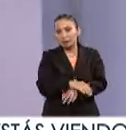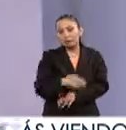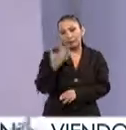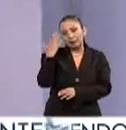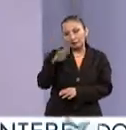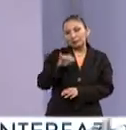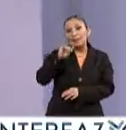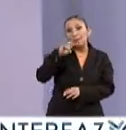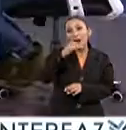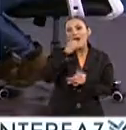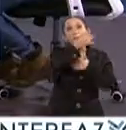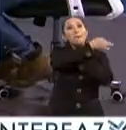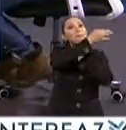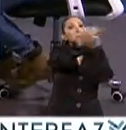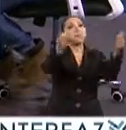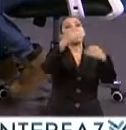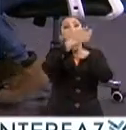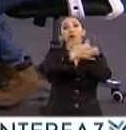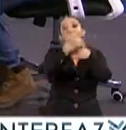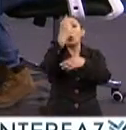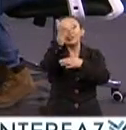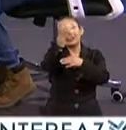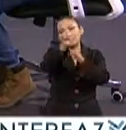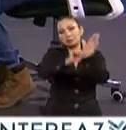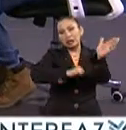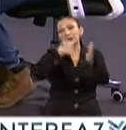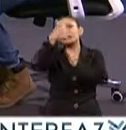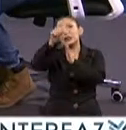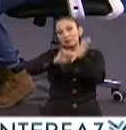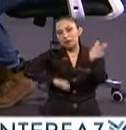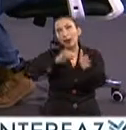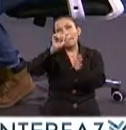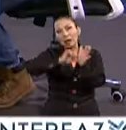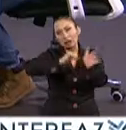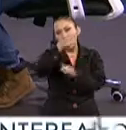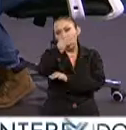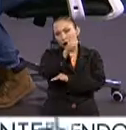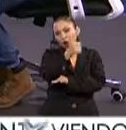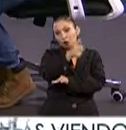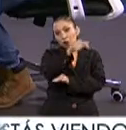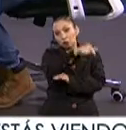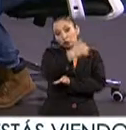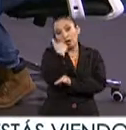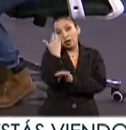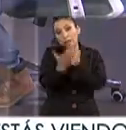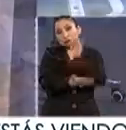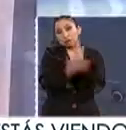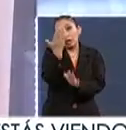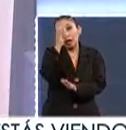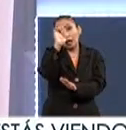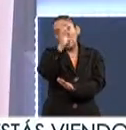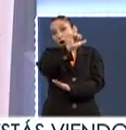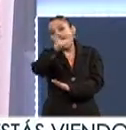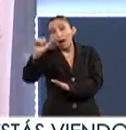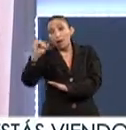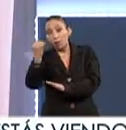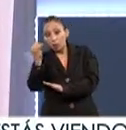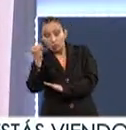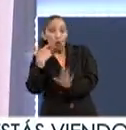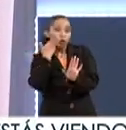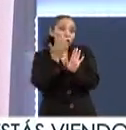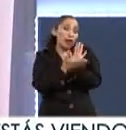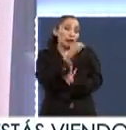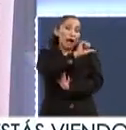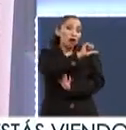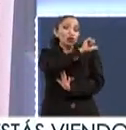Politécnico publica la convocatoria cada semestre, principalmente en el mes de agosto, si es que te quieres ir de enero a junio, y si te quieres